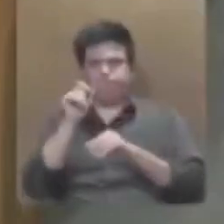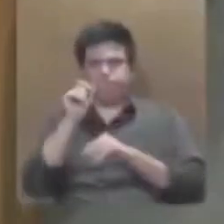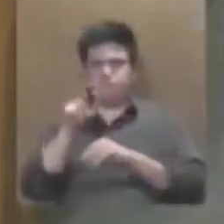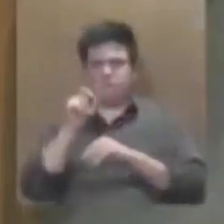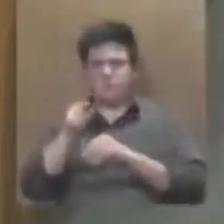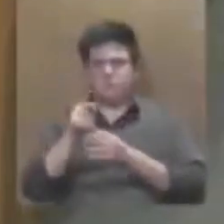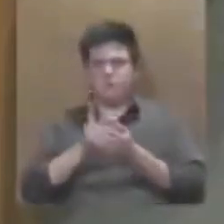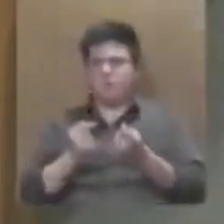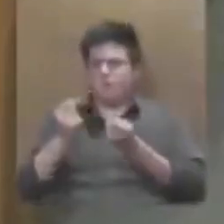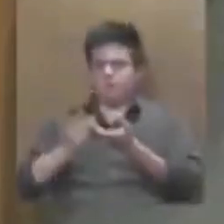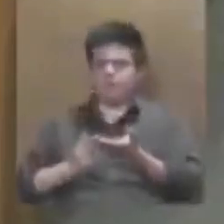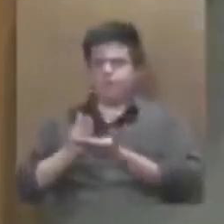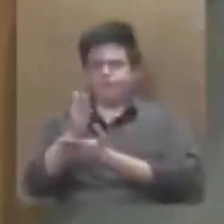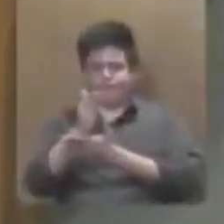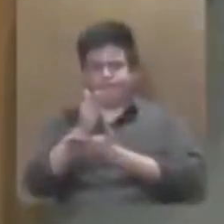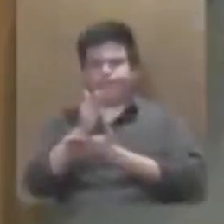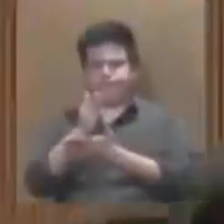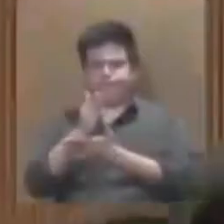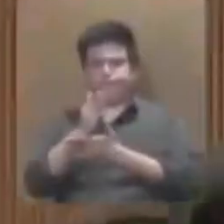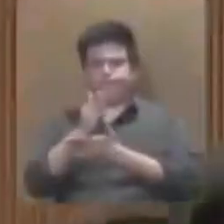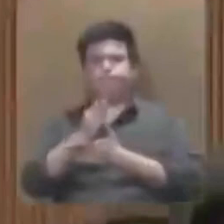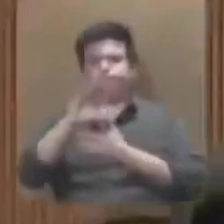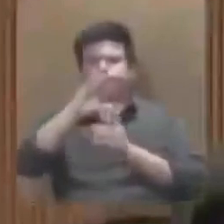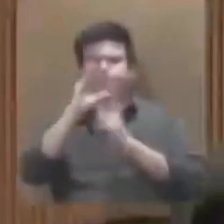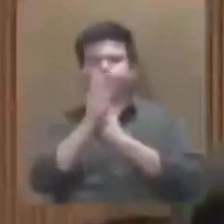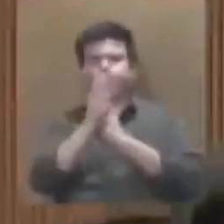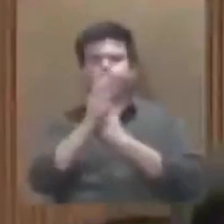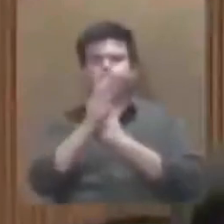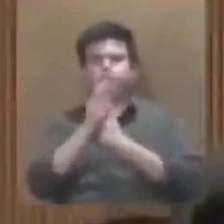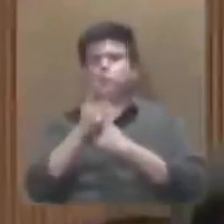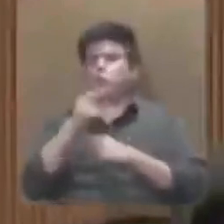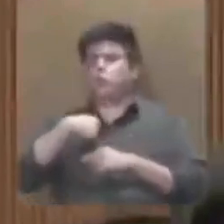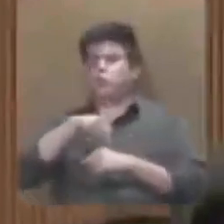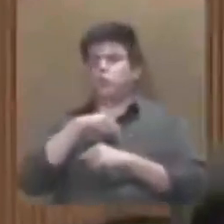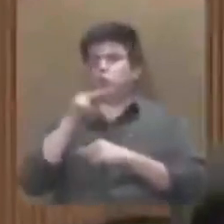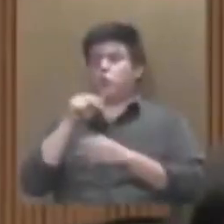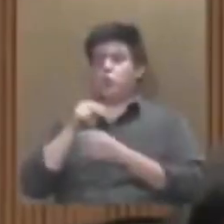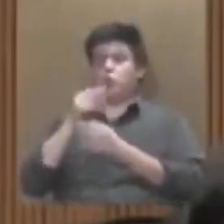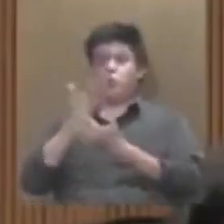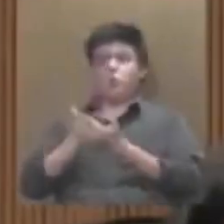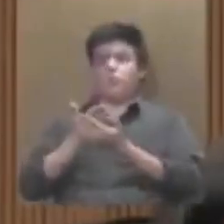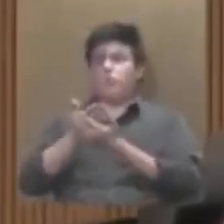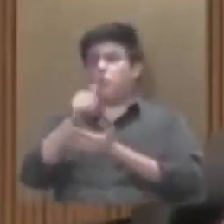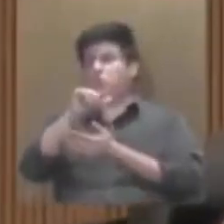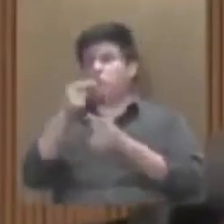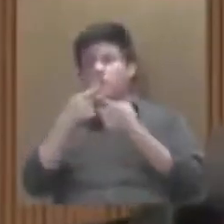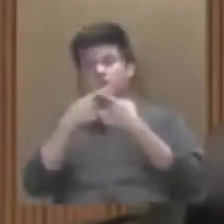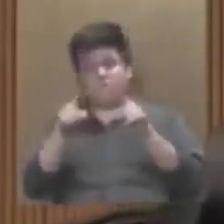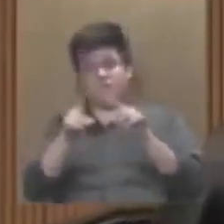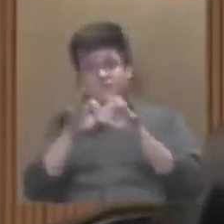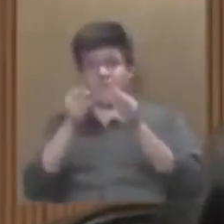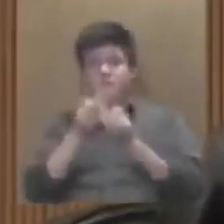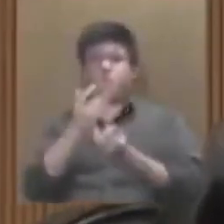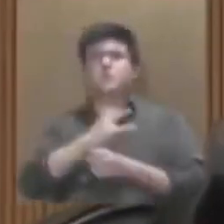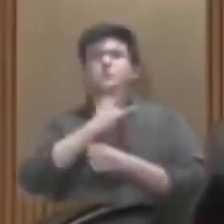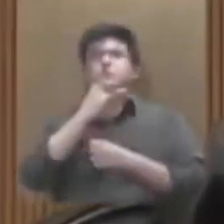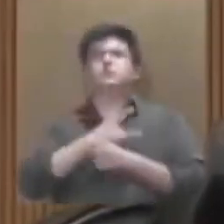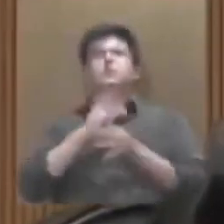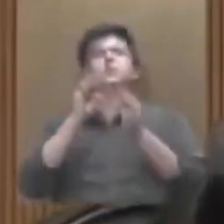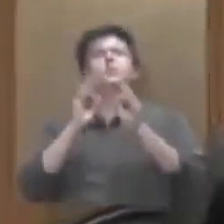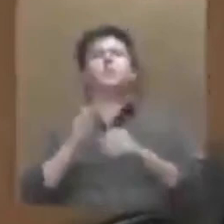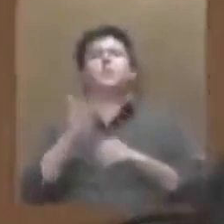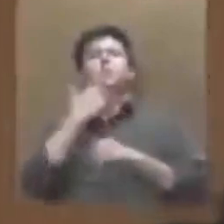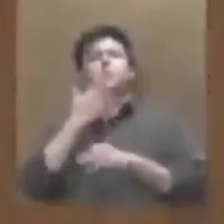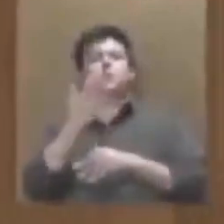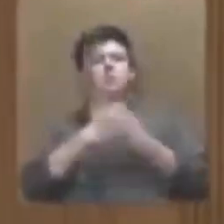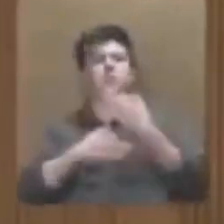una invasión de esferas al poder legislativo no estamos planteando otra situación diferente y me parece que lo correcto y lo